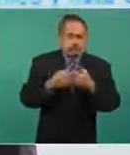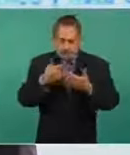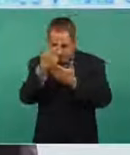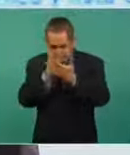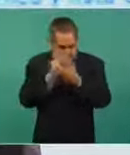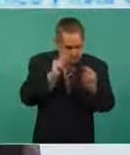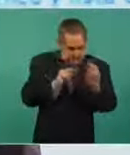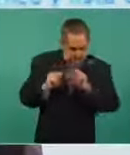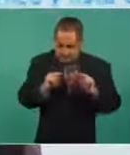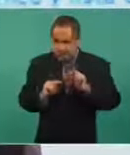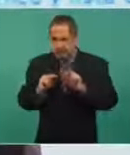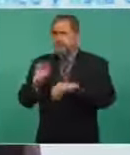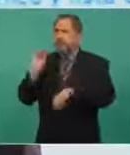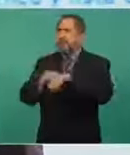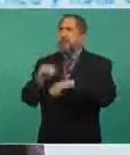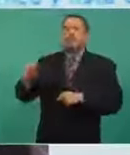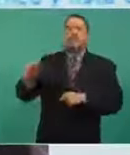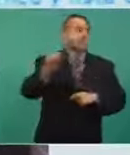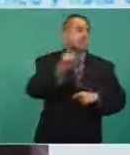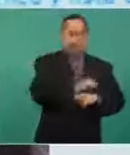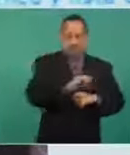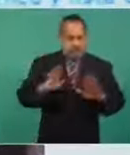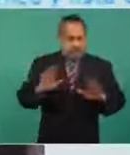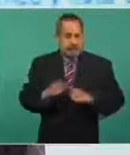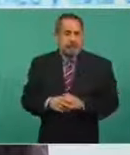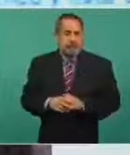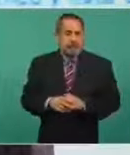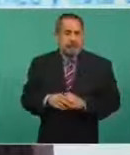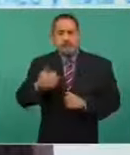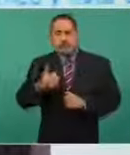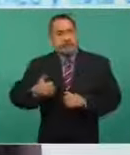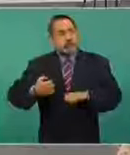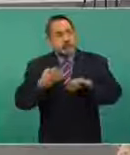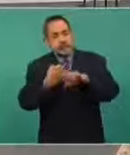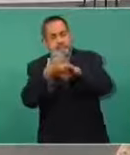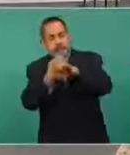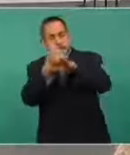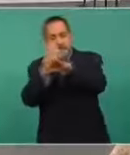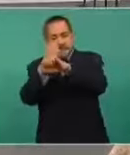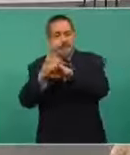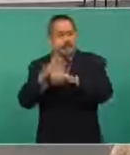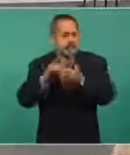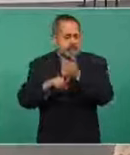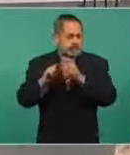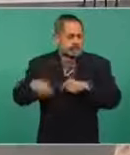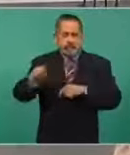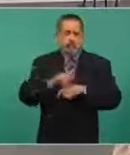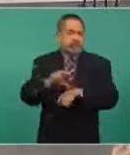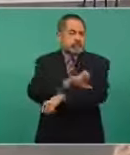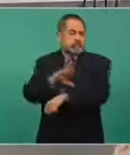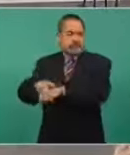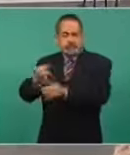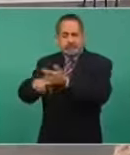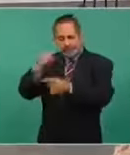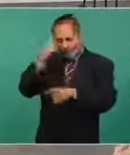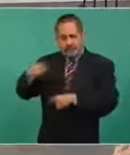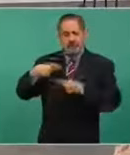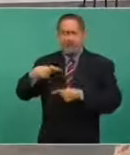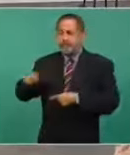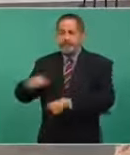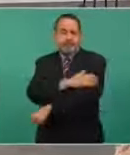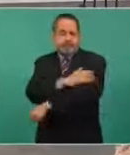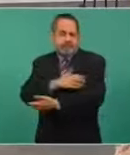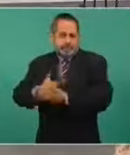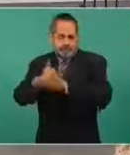seleccionadas para esta atención. Y en cada una de las entidades federativas, los coordinadores del programa Correcaminos, de las brigadas de vacunación,